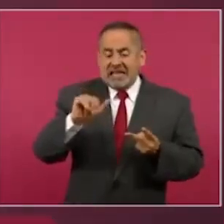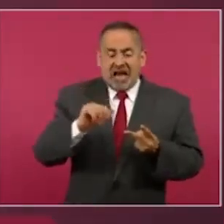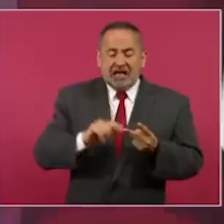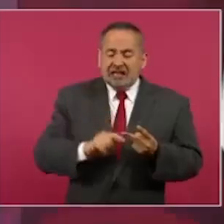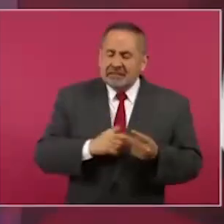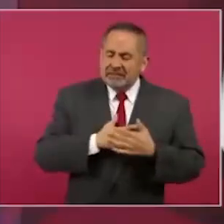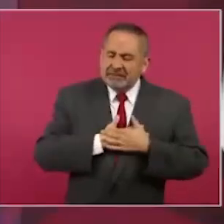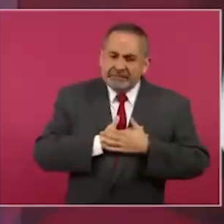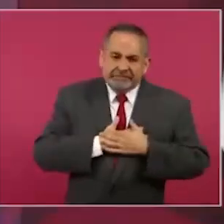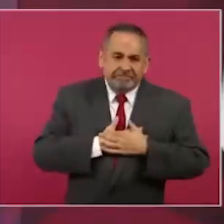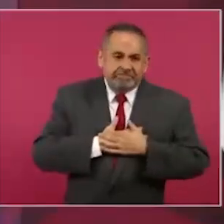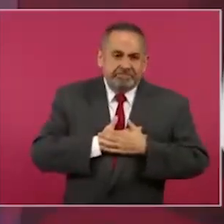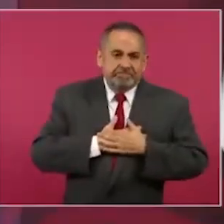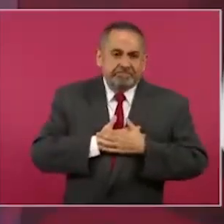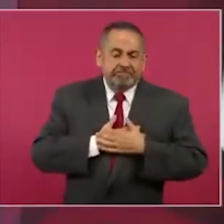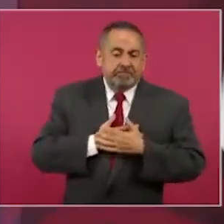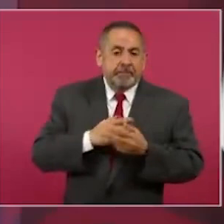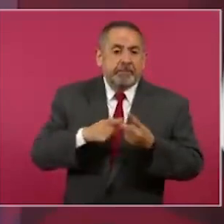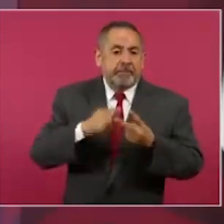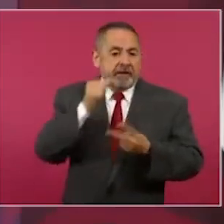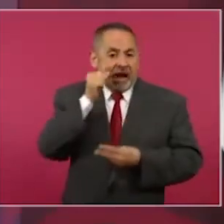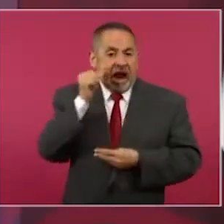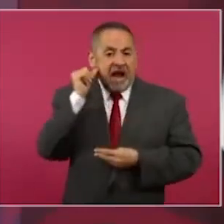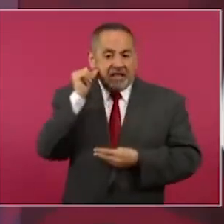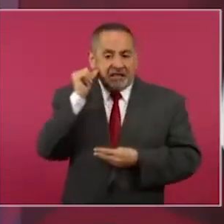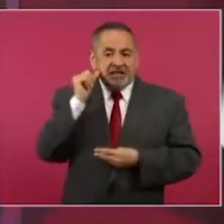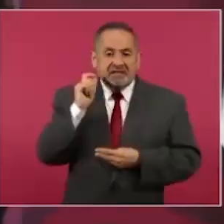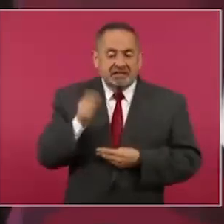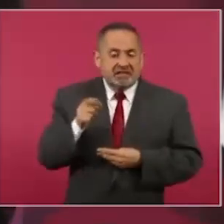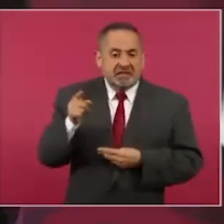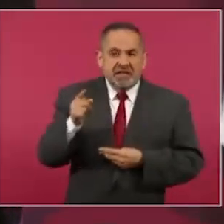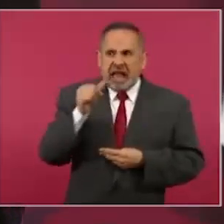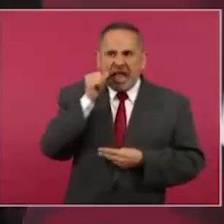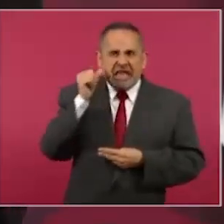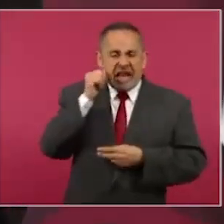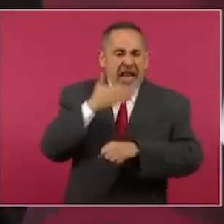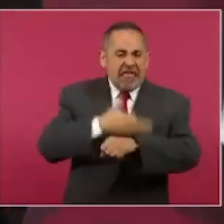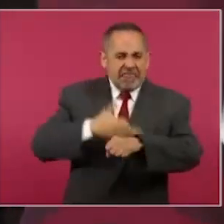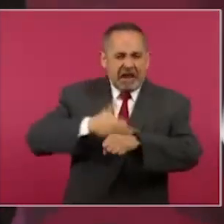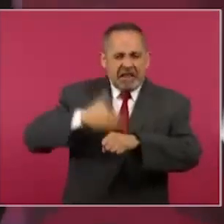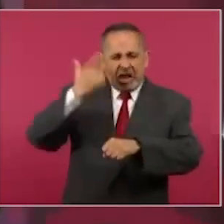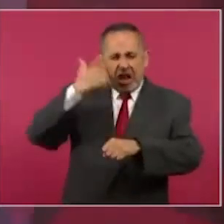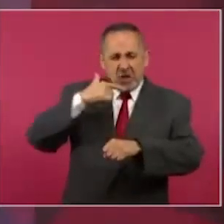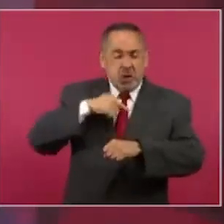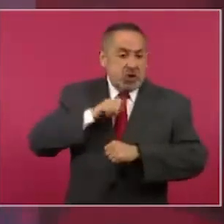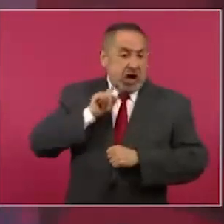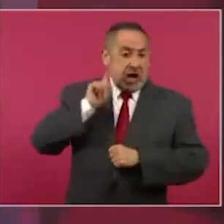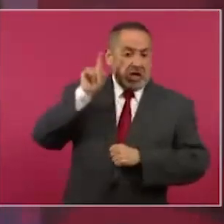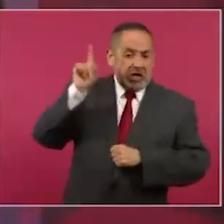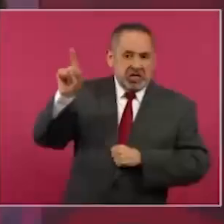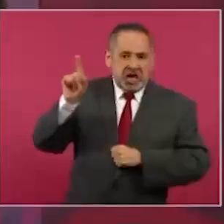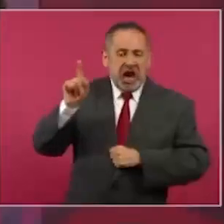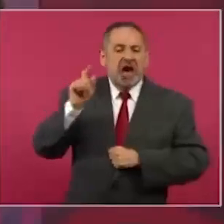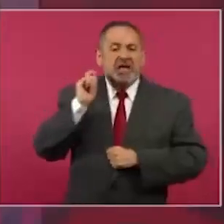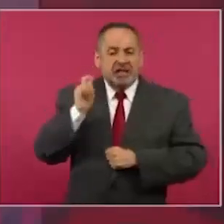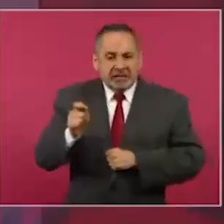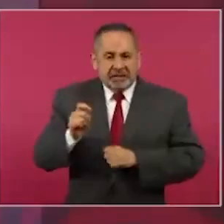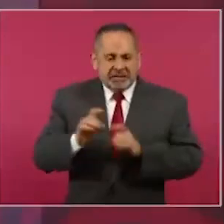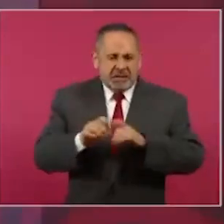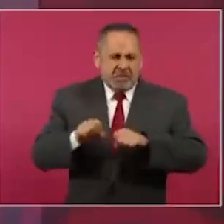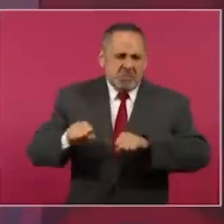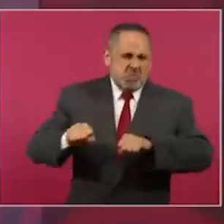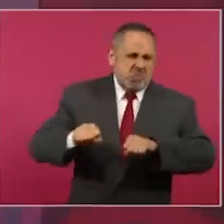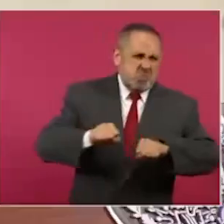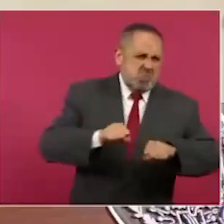ayer por la tarde-noche les afectó un